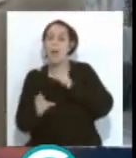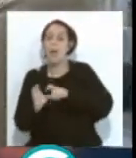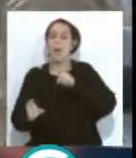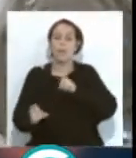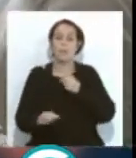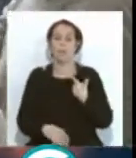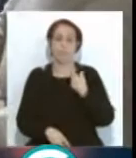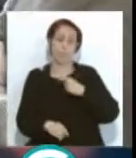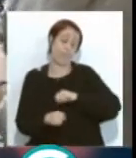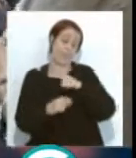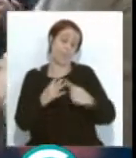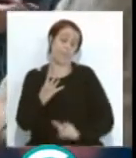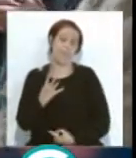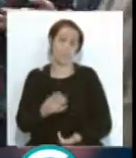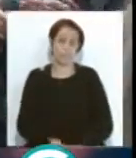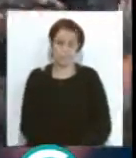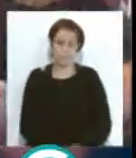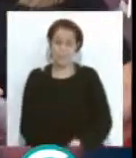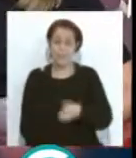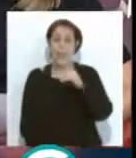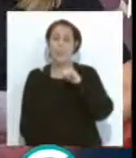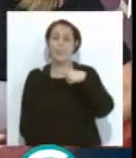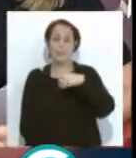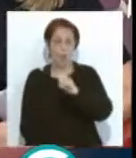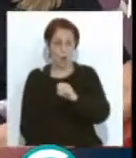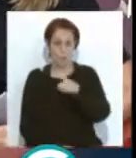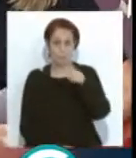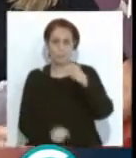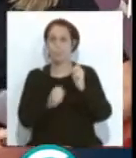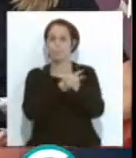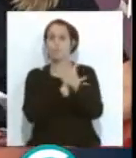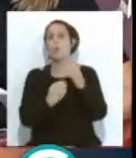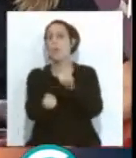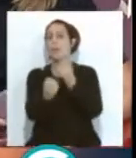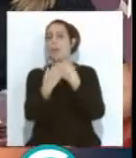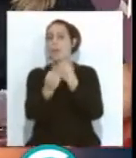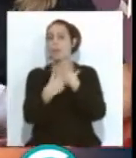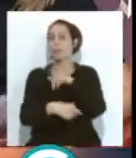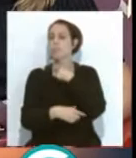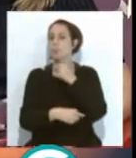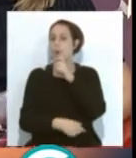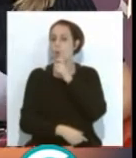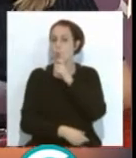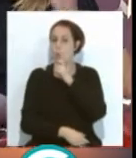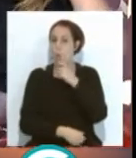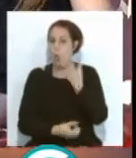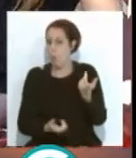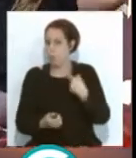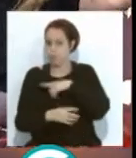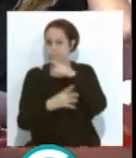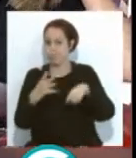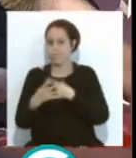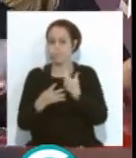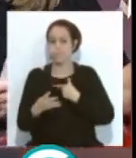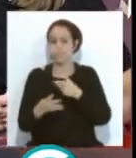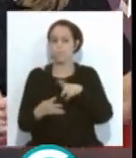Hay varias opciones. Diego, que tenemos ahí virtualmente, cuéntame cómo te gusta a ti o qué opción ves tú más viable